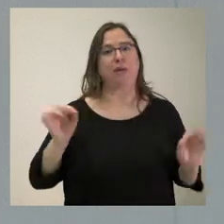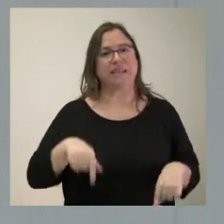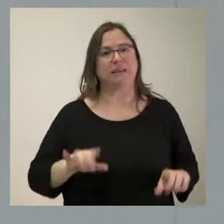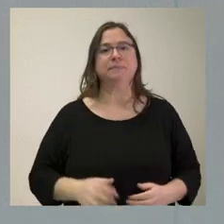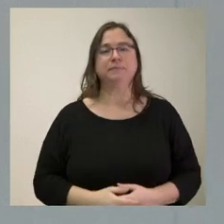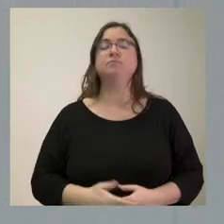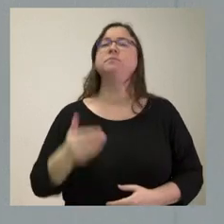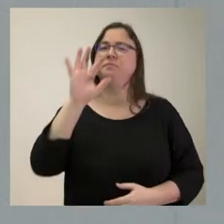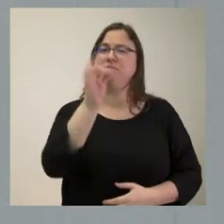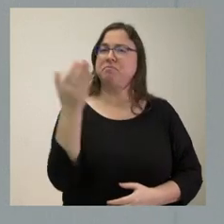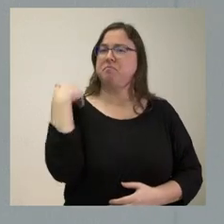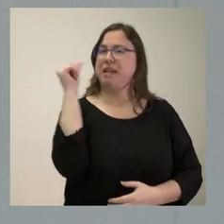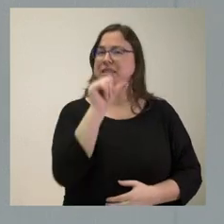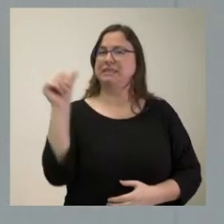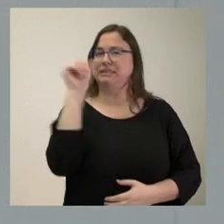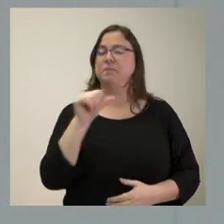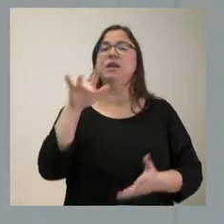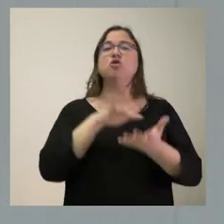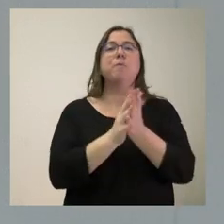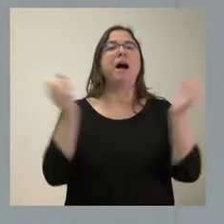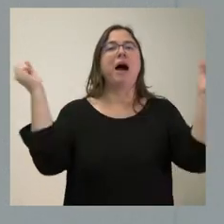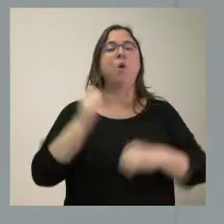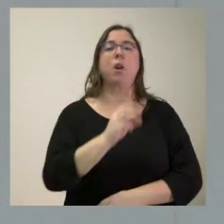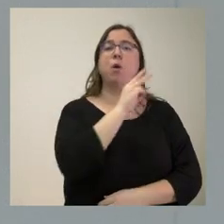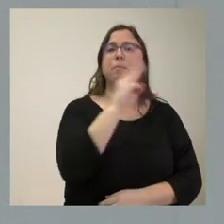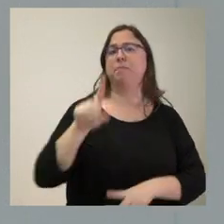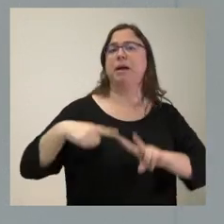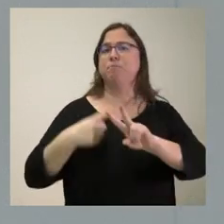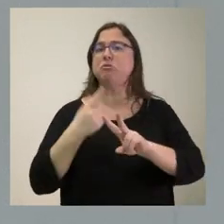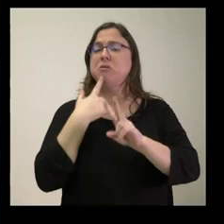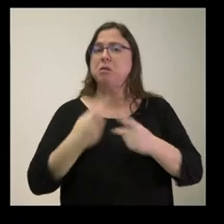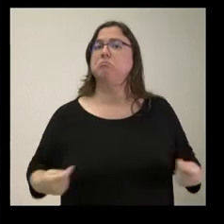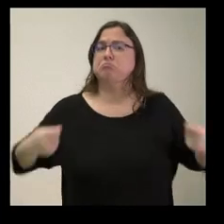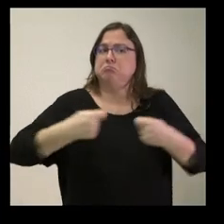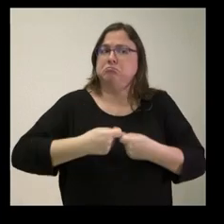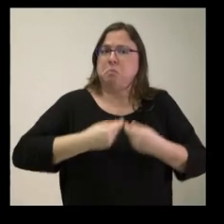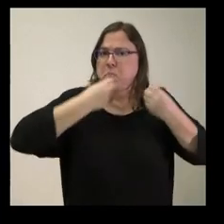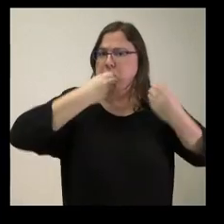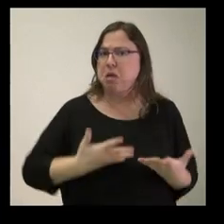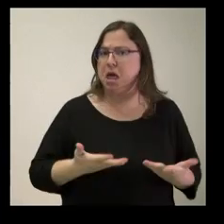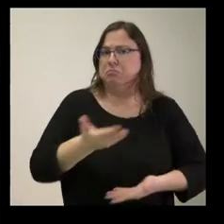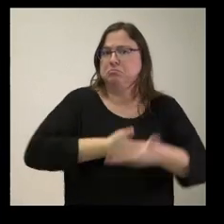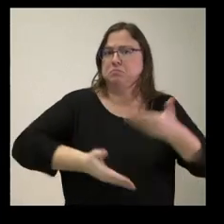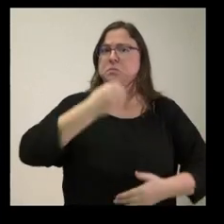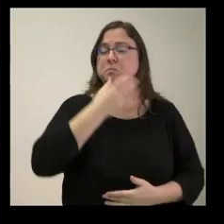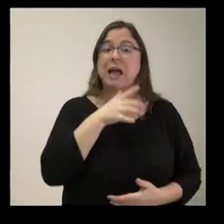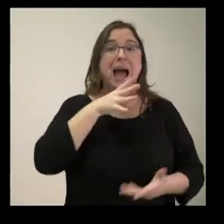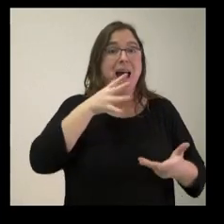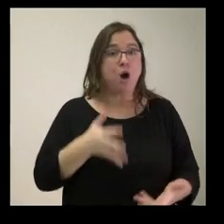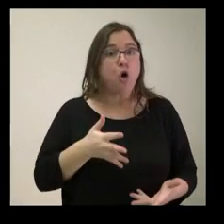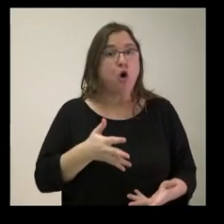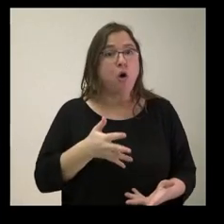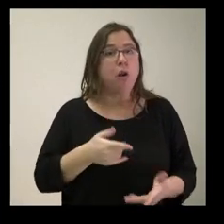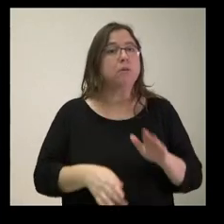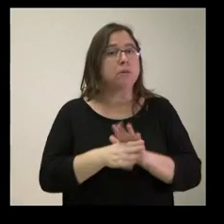semanas valoraban el acuerdo entre PP y Vox. Decía que esa coalición gozaba de buena salud. ¿Puede mantener a día de hoy que la